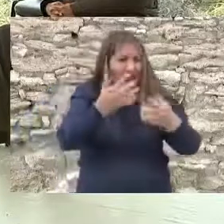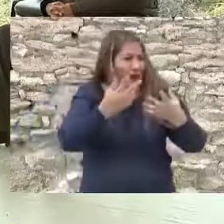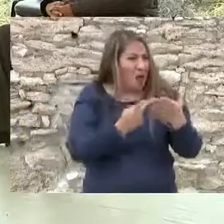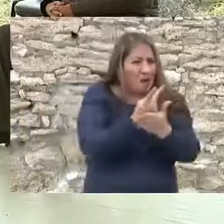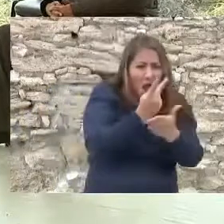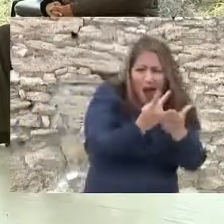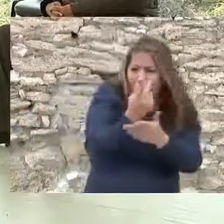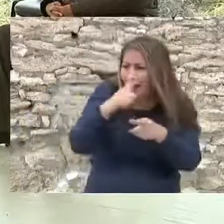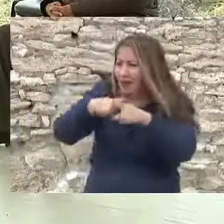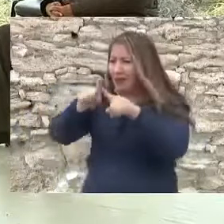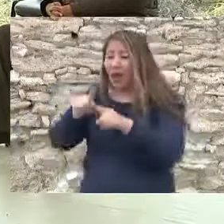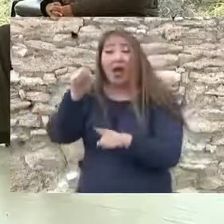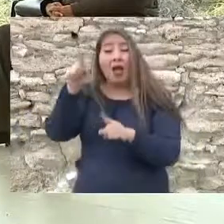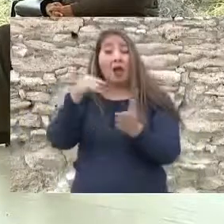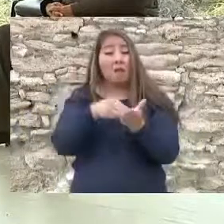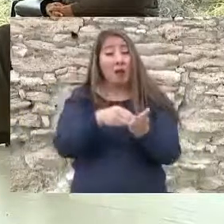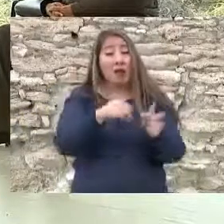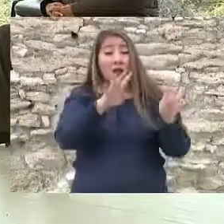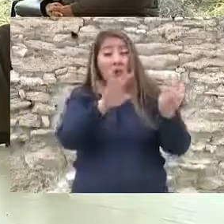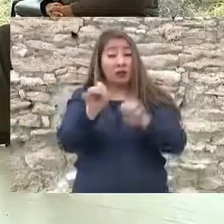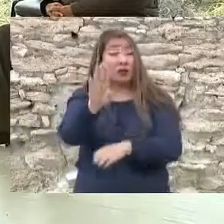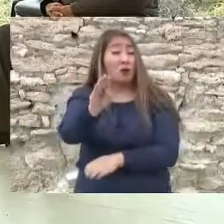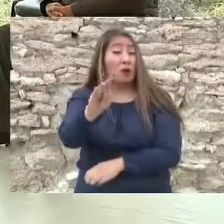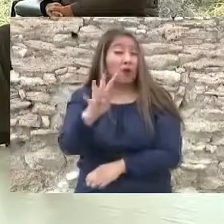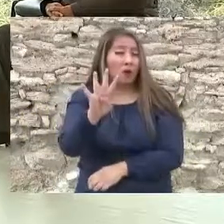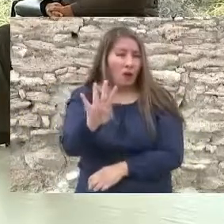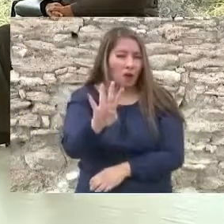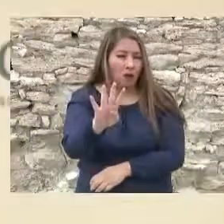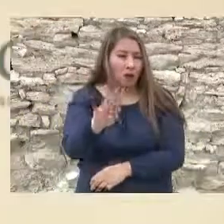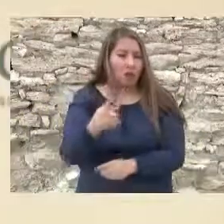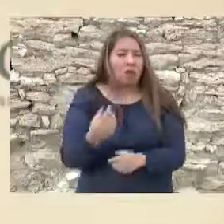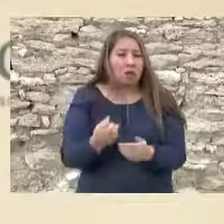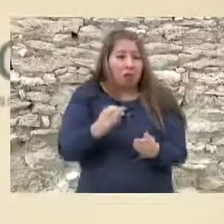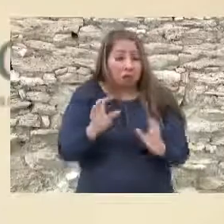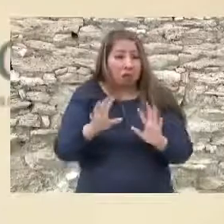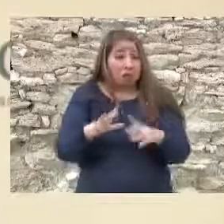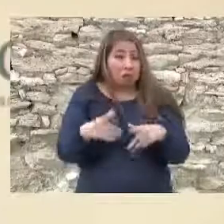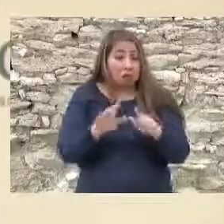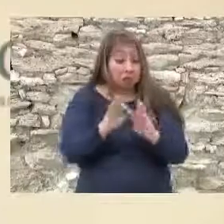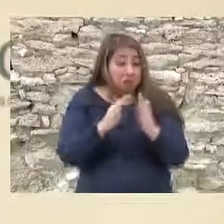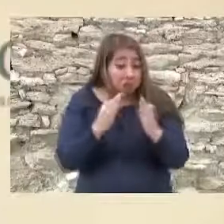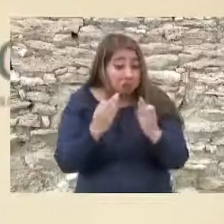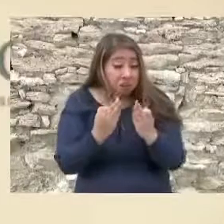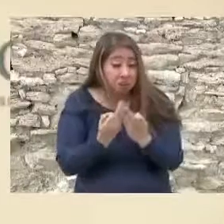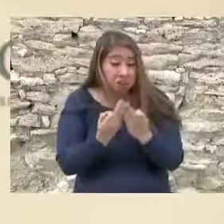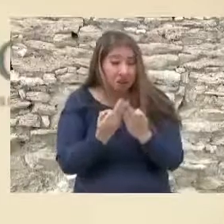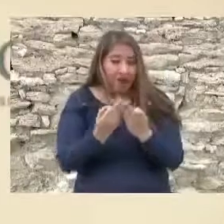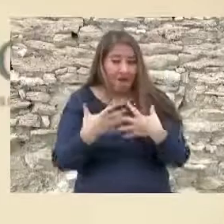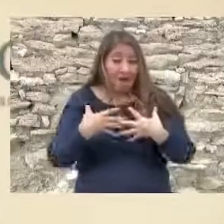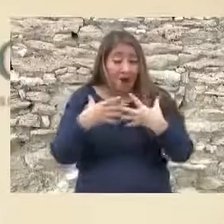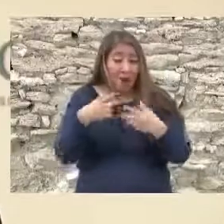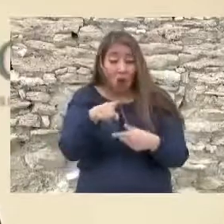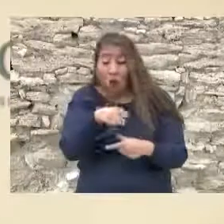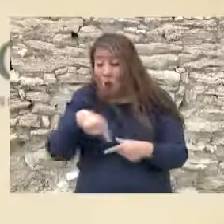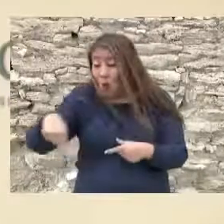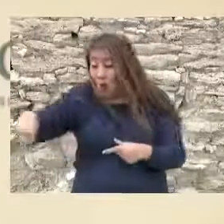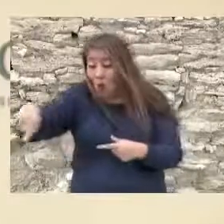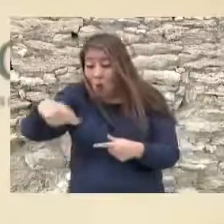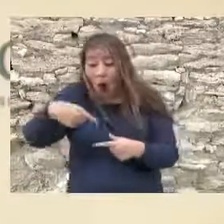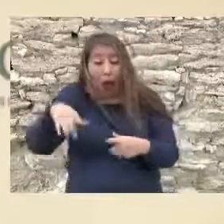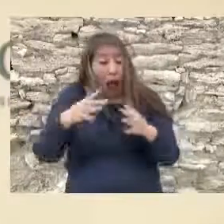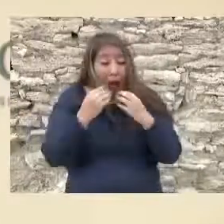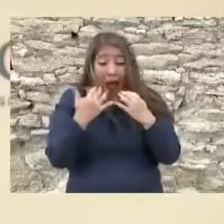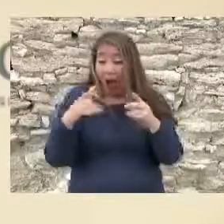el gobierno federal creó el área de protección de flora y fauna de Cuatrociénegas sobre 83